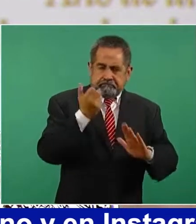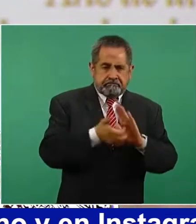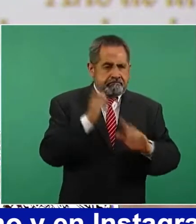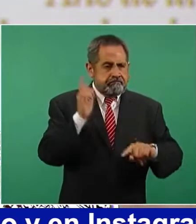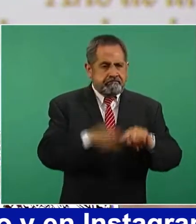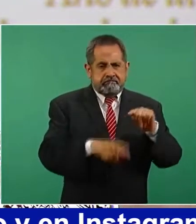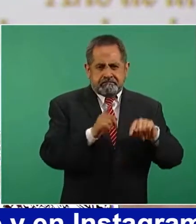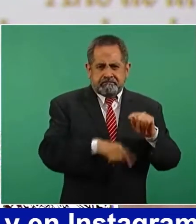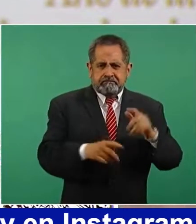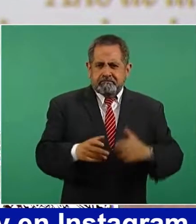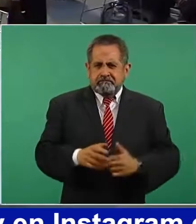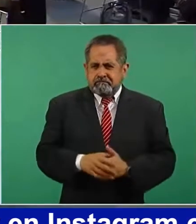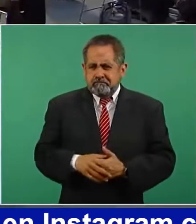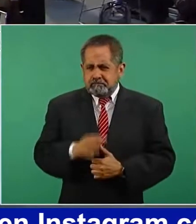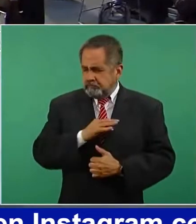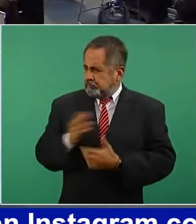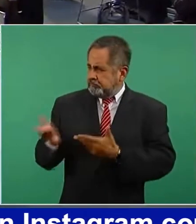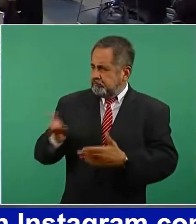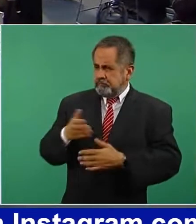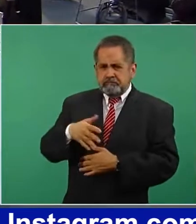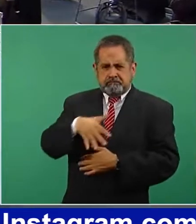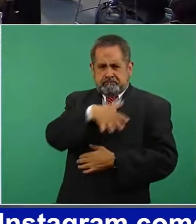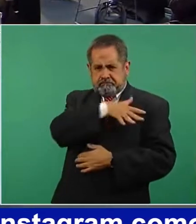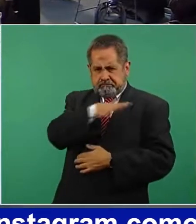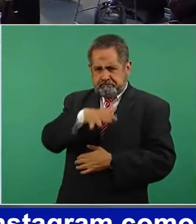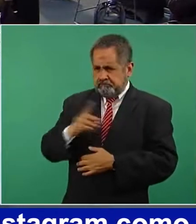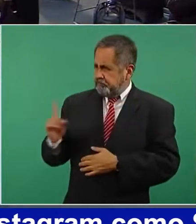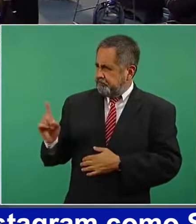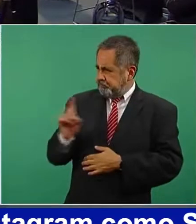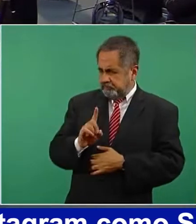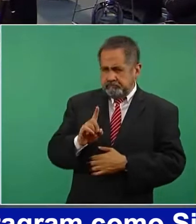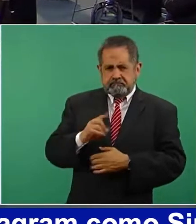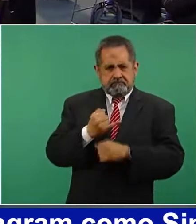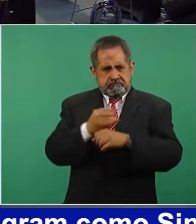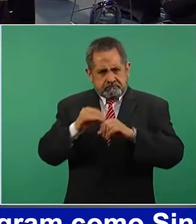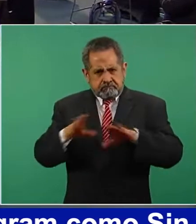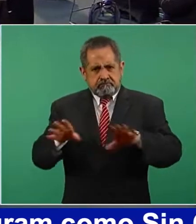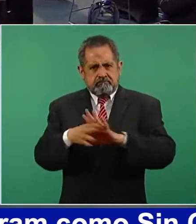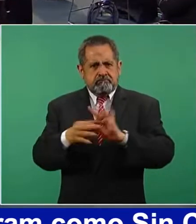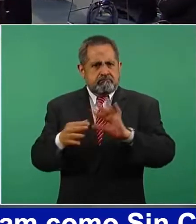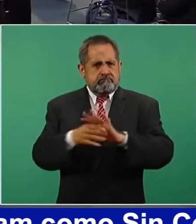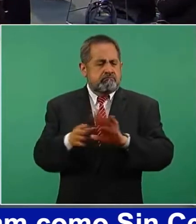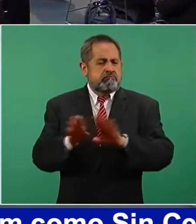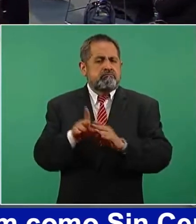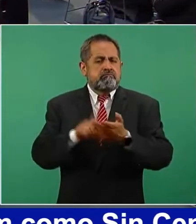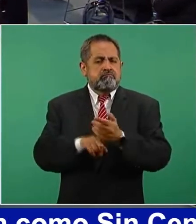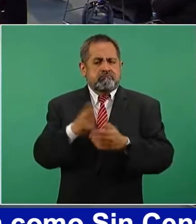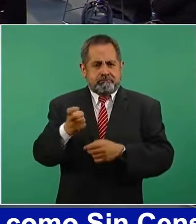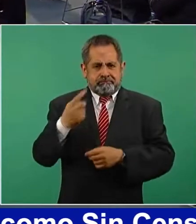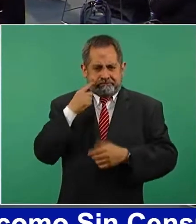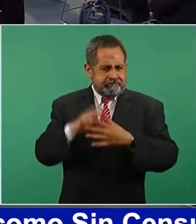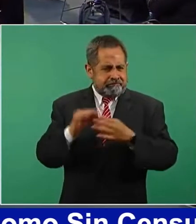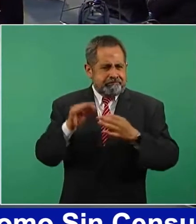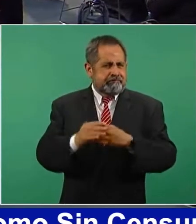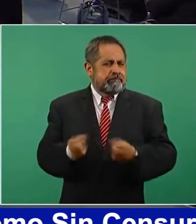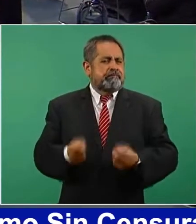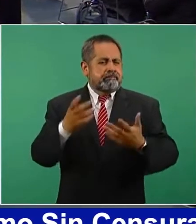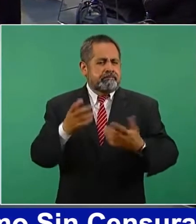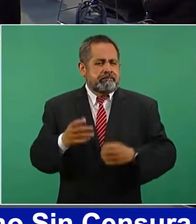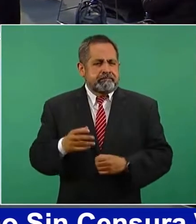Podría, General, informar sobre esto, sobre